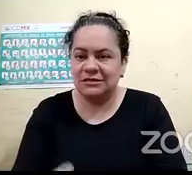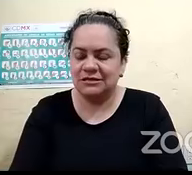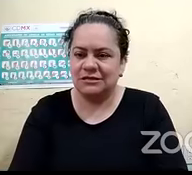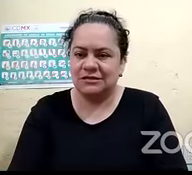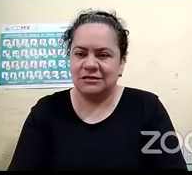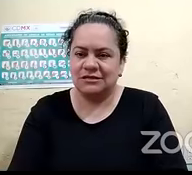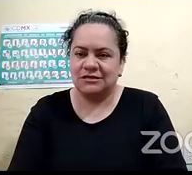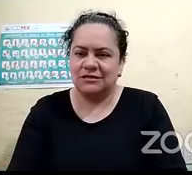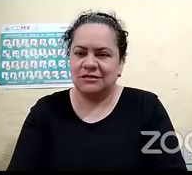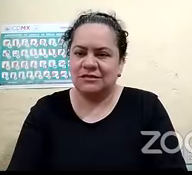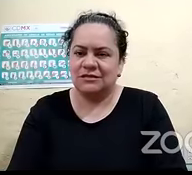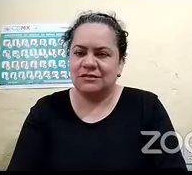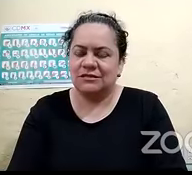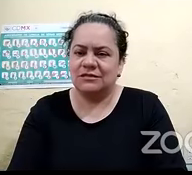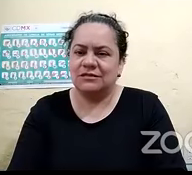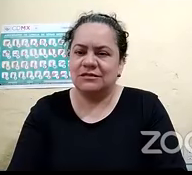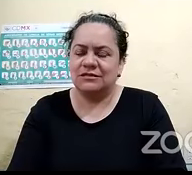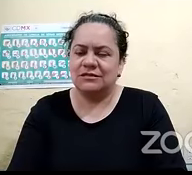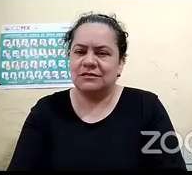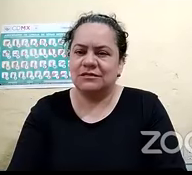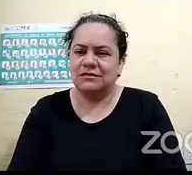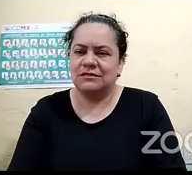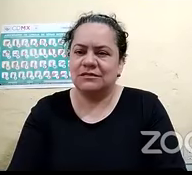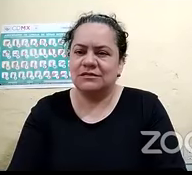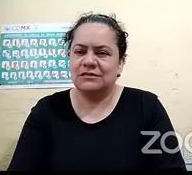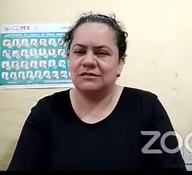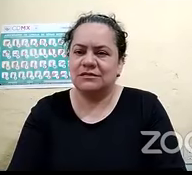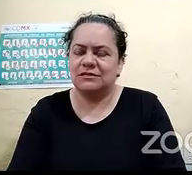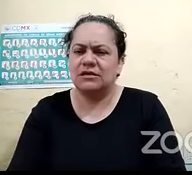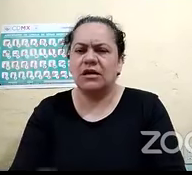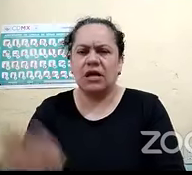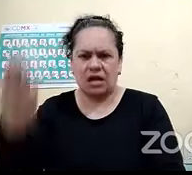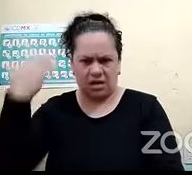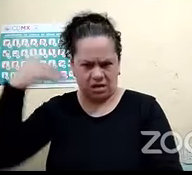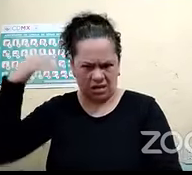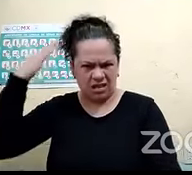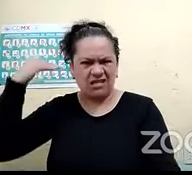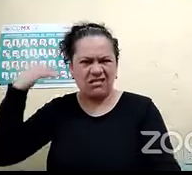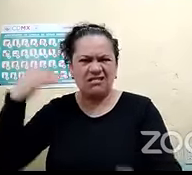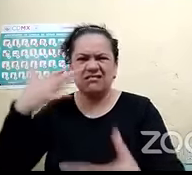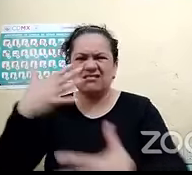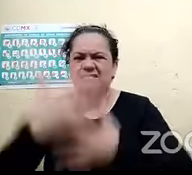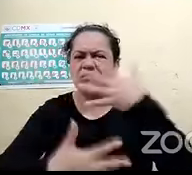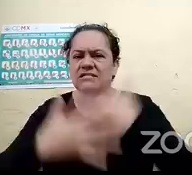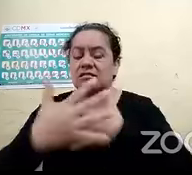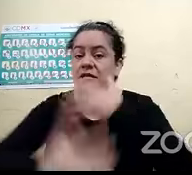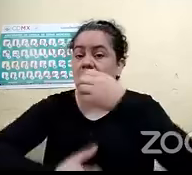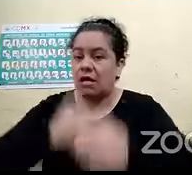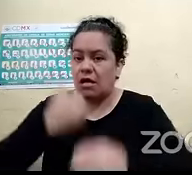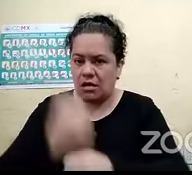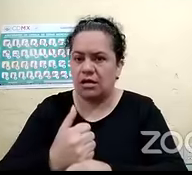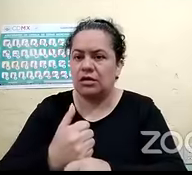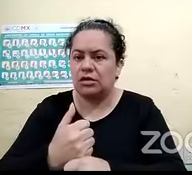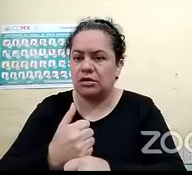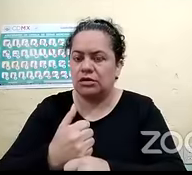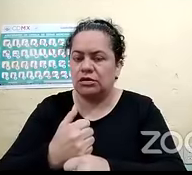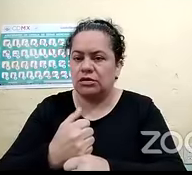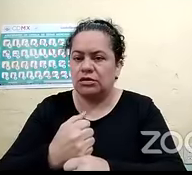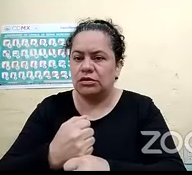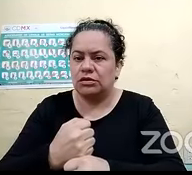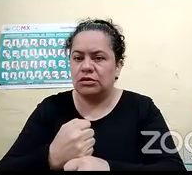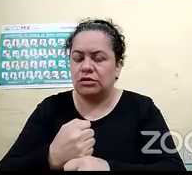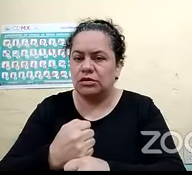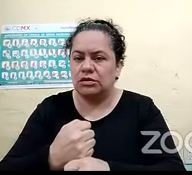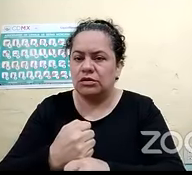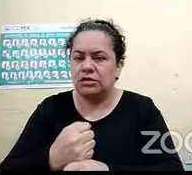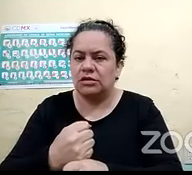Hace como más de 15 años hubo una capacitación en el Instituto de Niños Ciego y Sordo